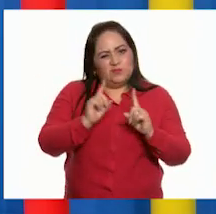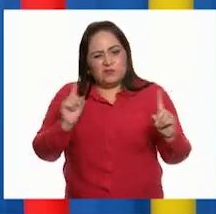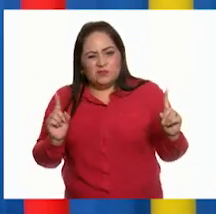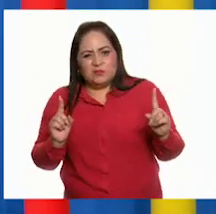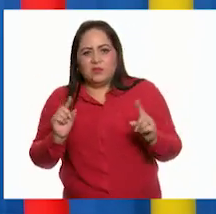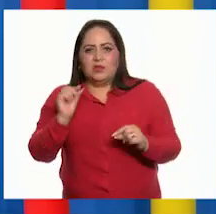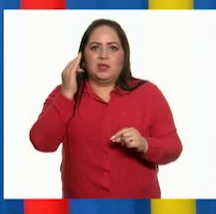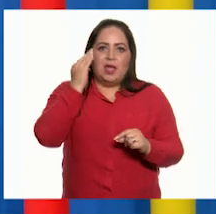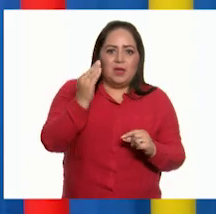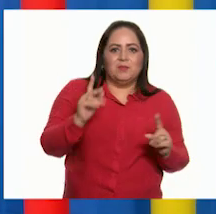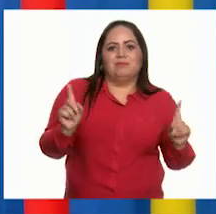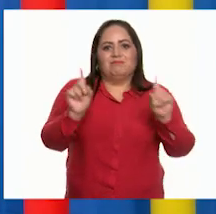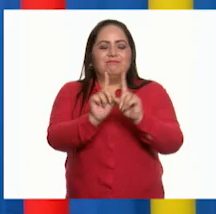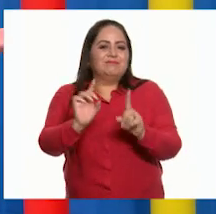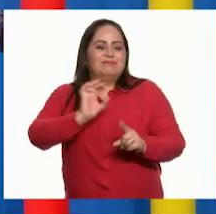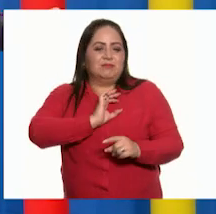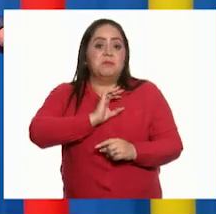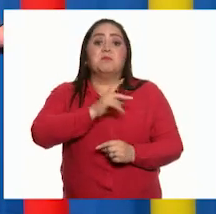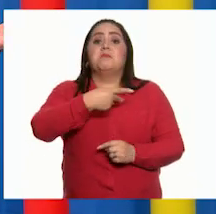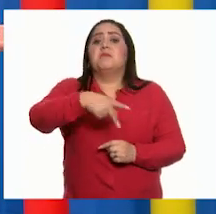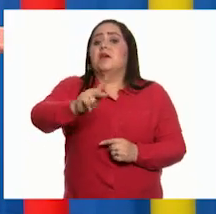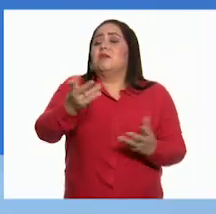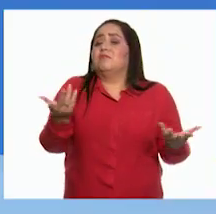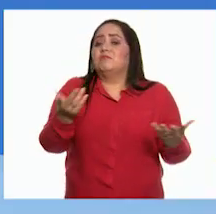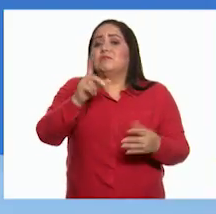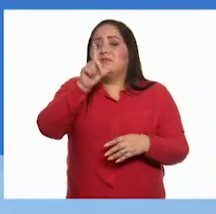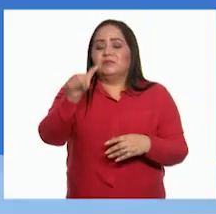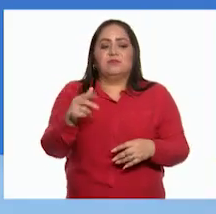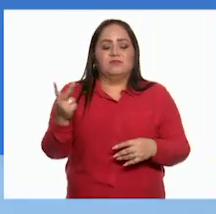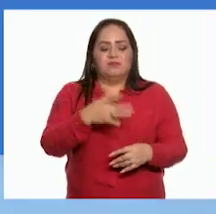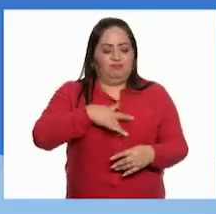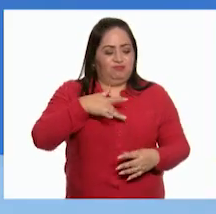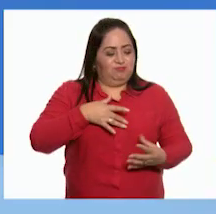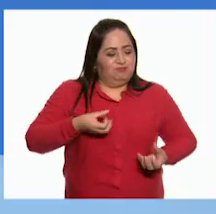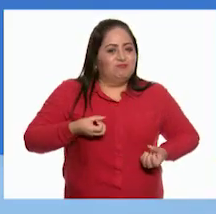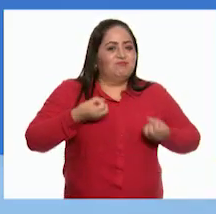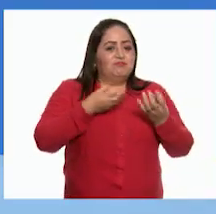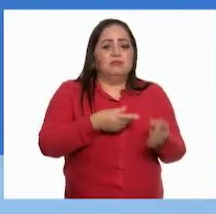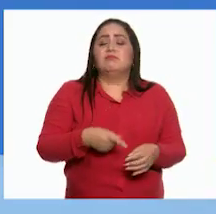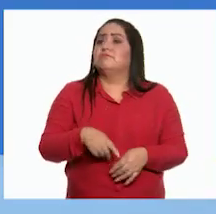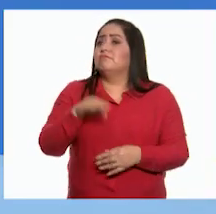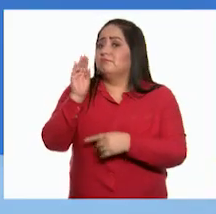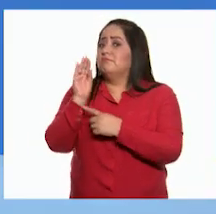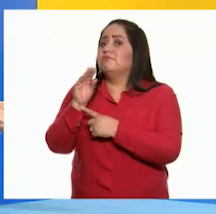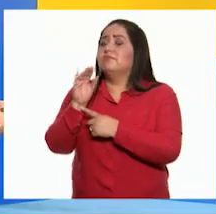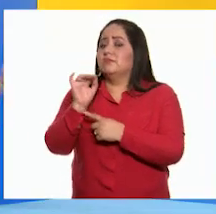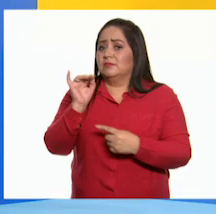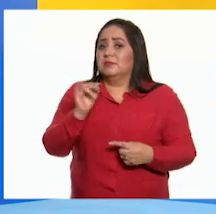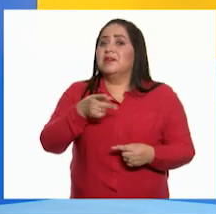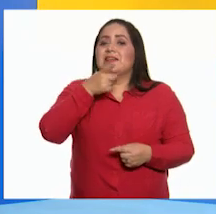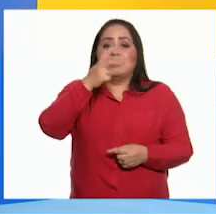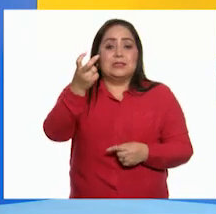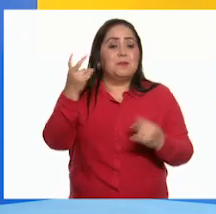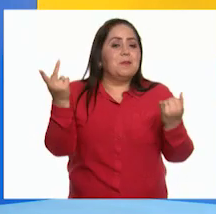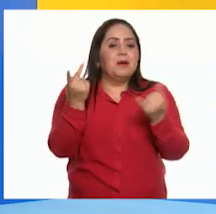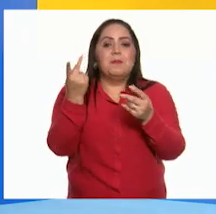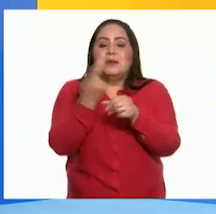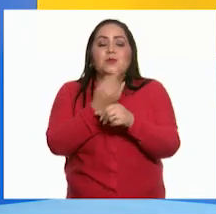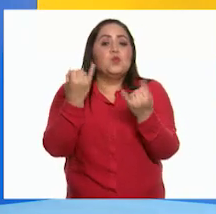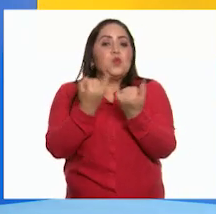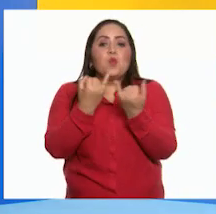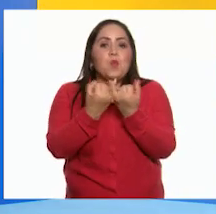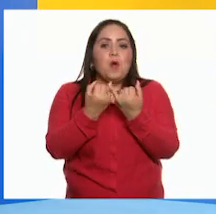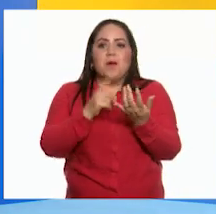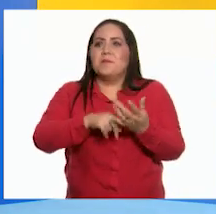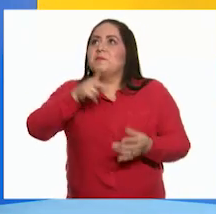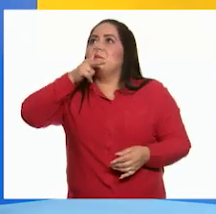por breve tiempo Pero al final afloraron sus verdaderos sentimientos Pasa muy similar con la relación que tenemos